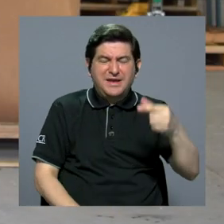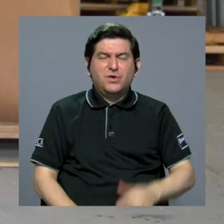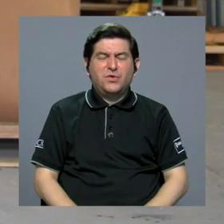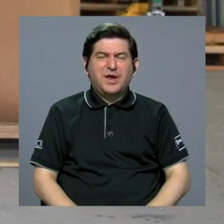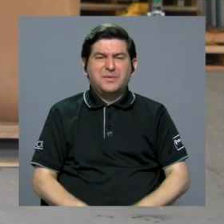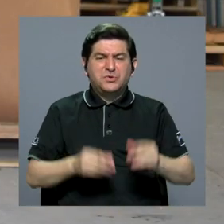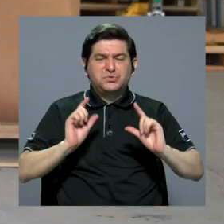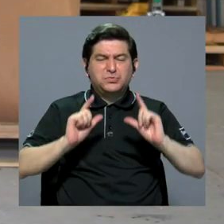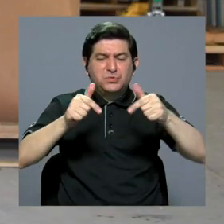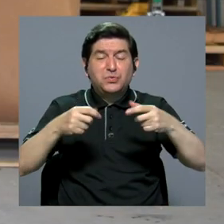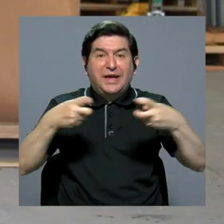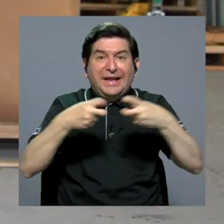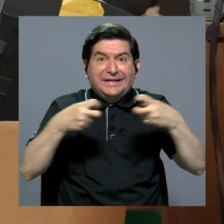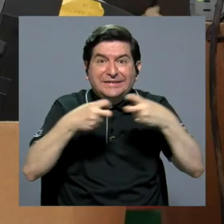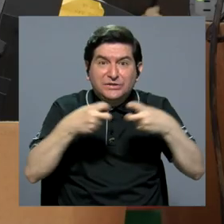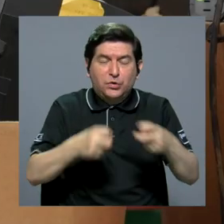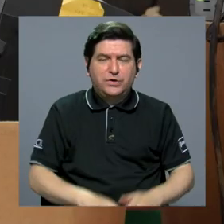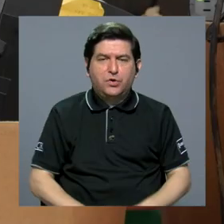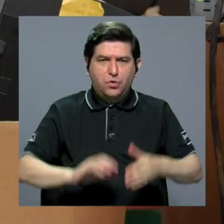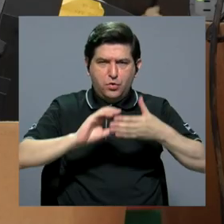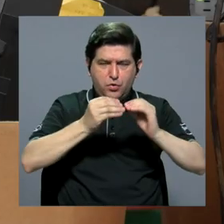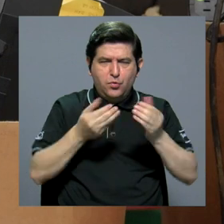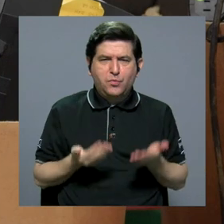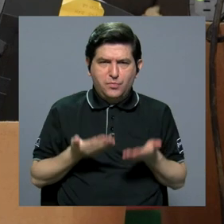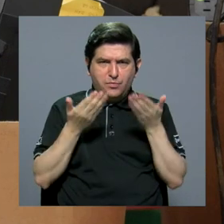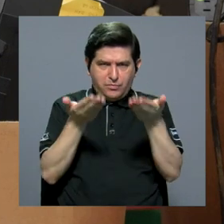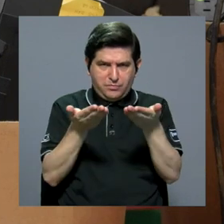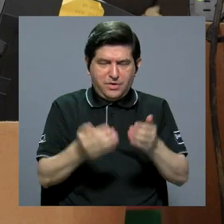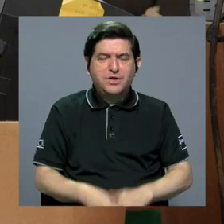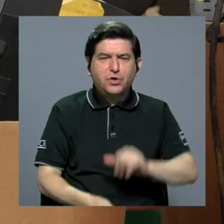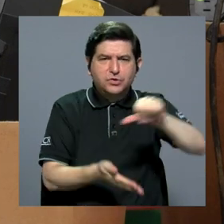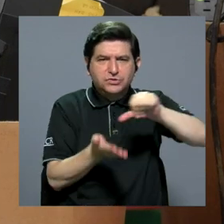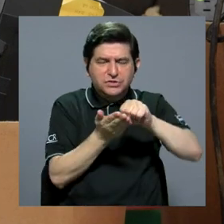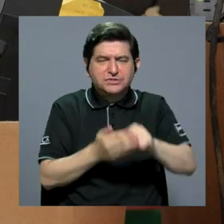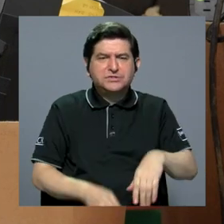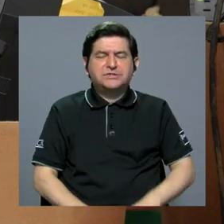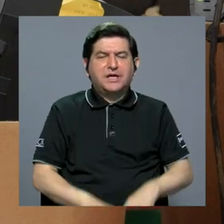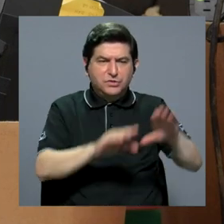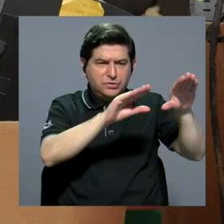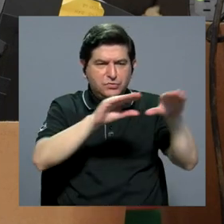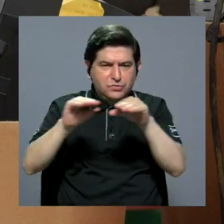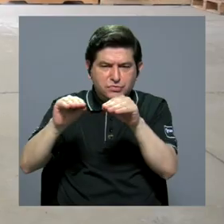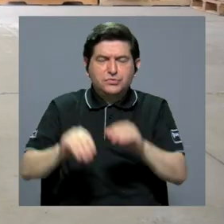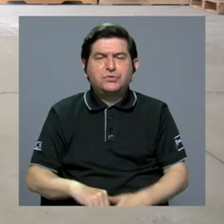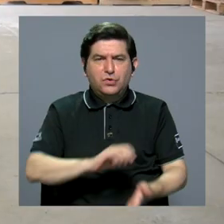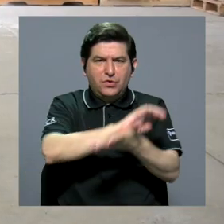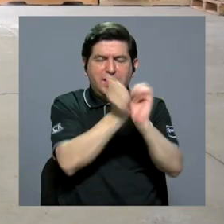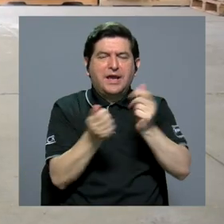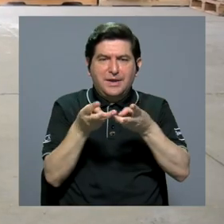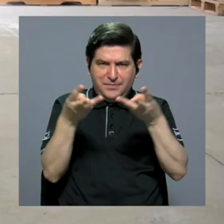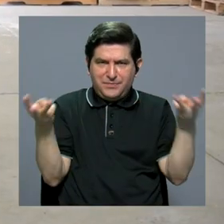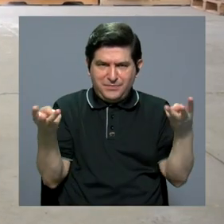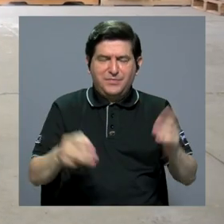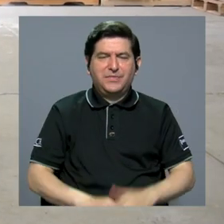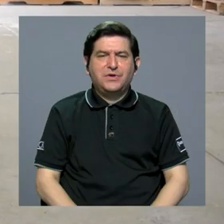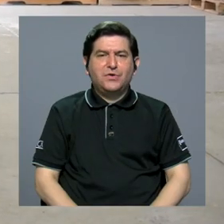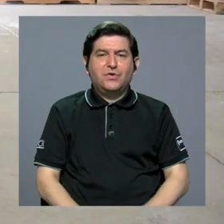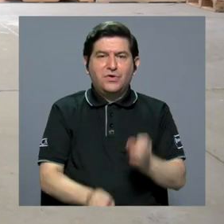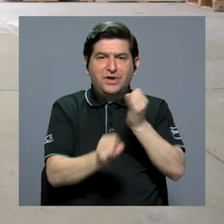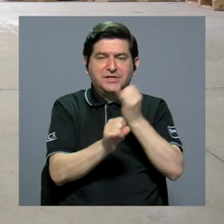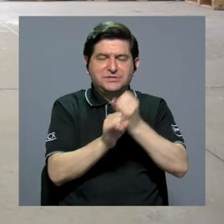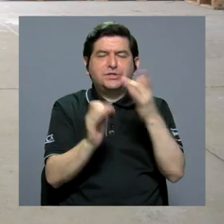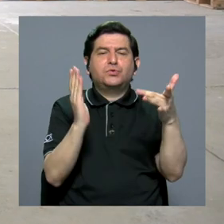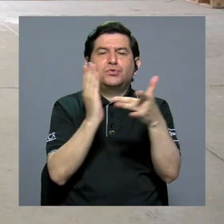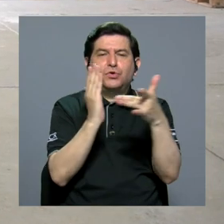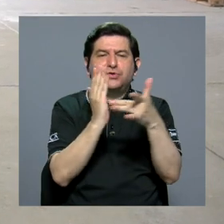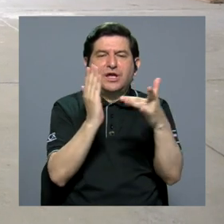kilogramos de residuos electrónicos? Esto según datos proporcionados por el Centro de Transferencia y Transformación de Materiales